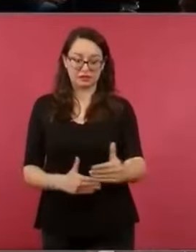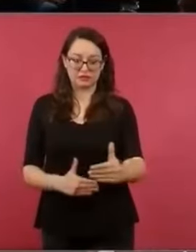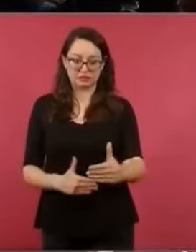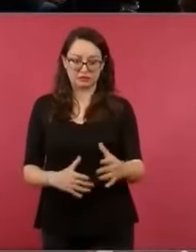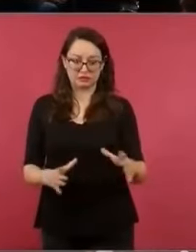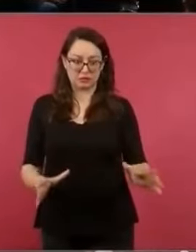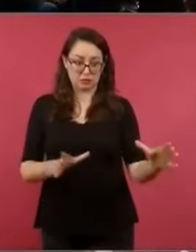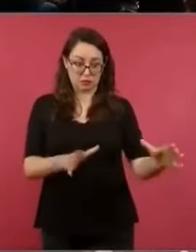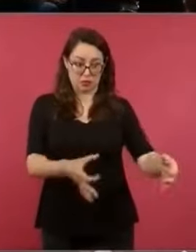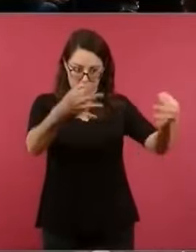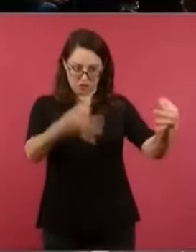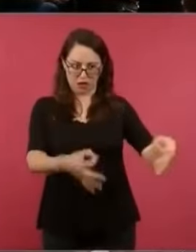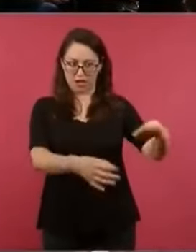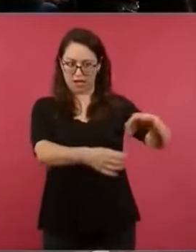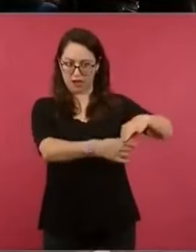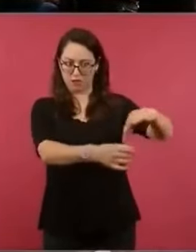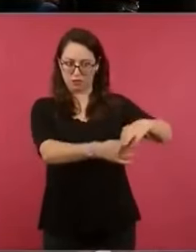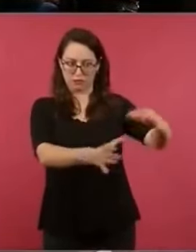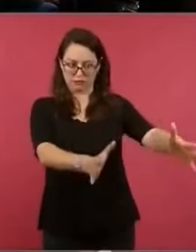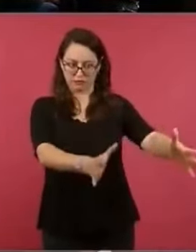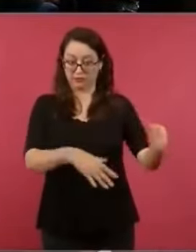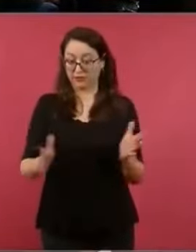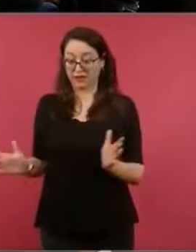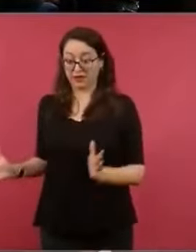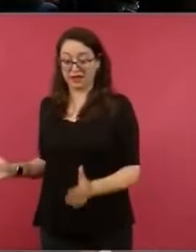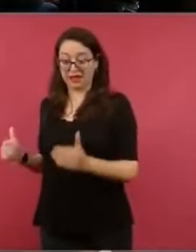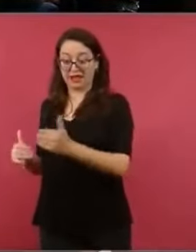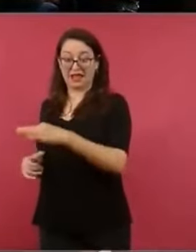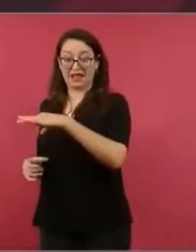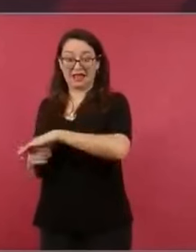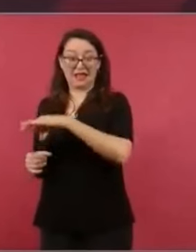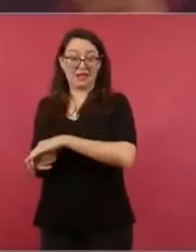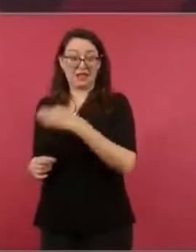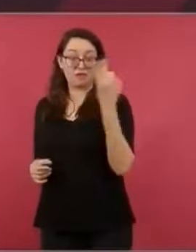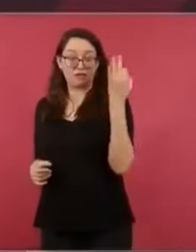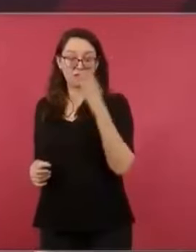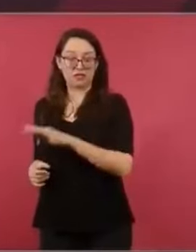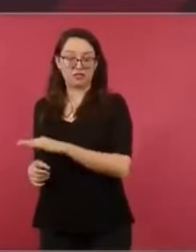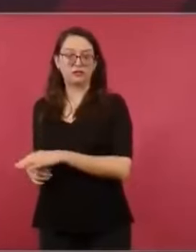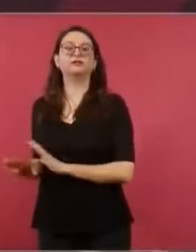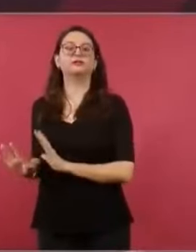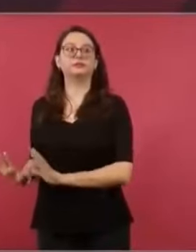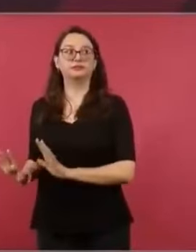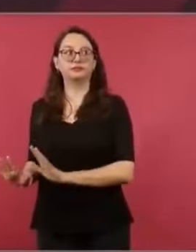urnas, un apagón.